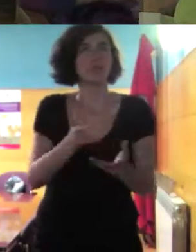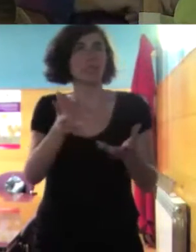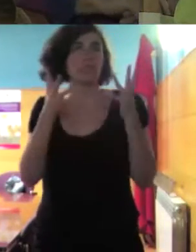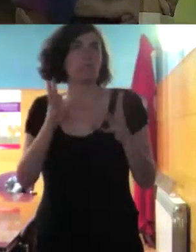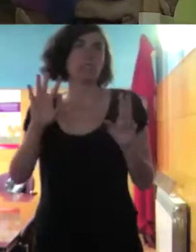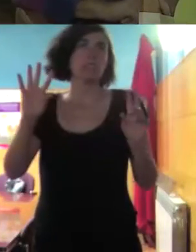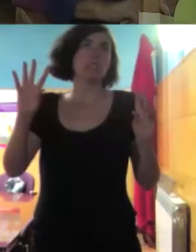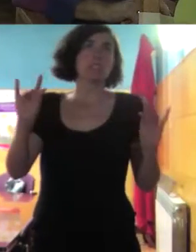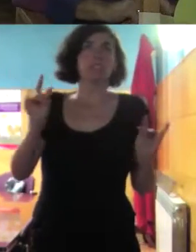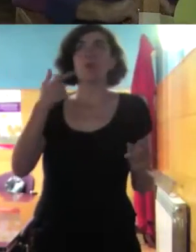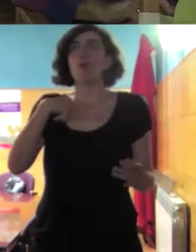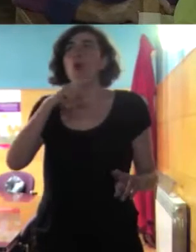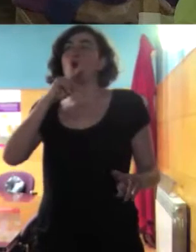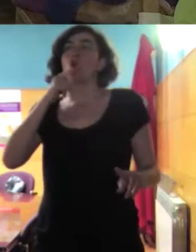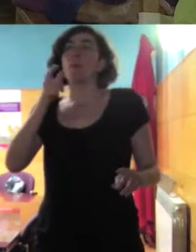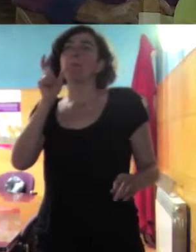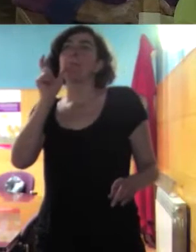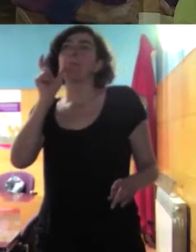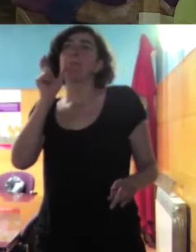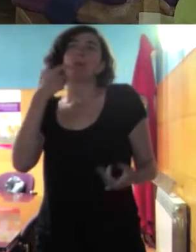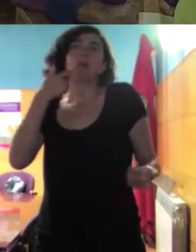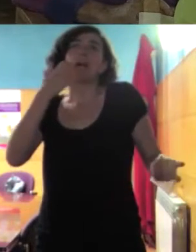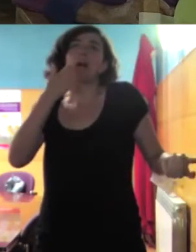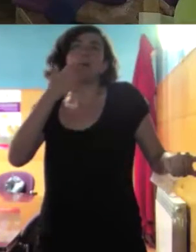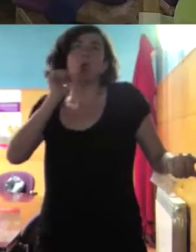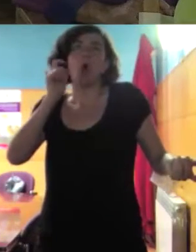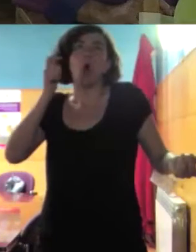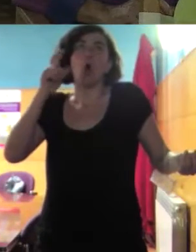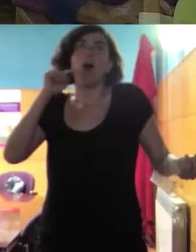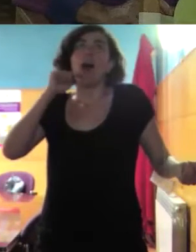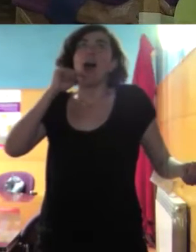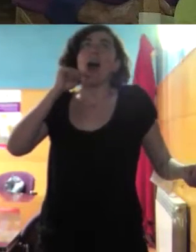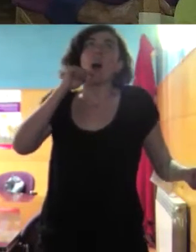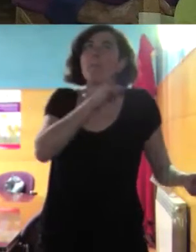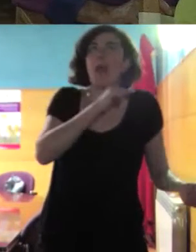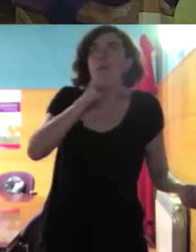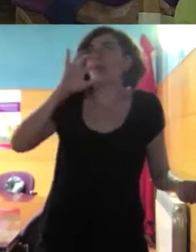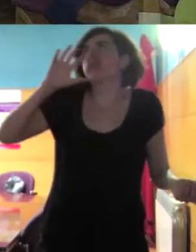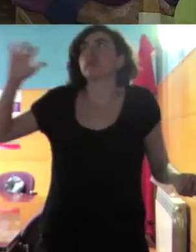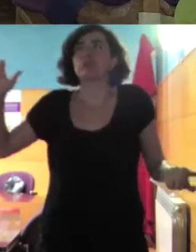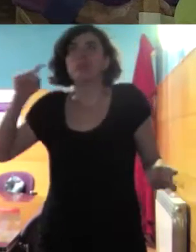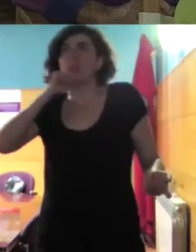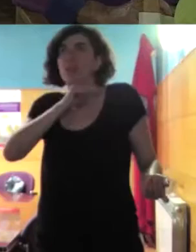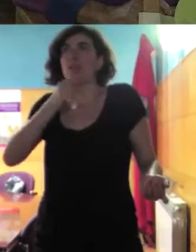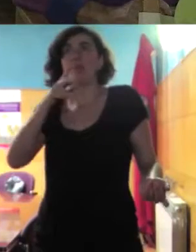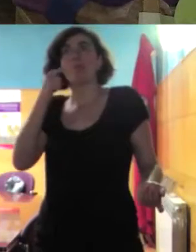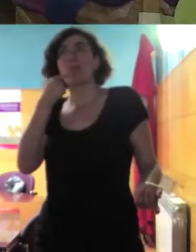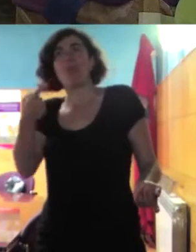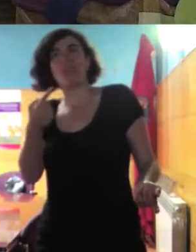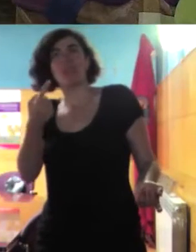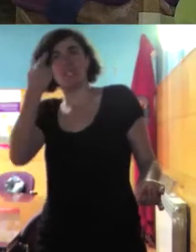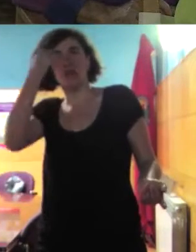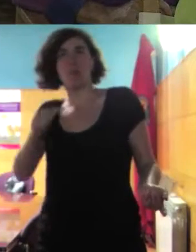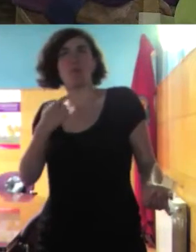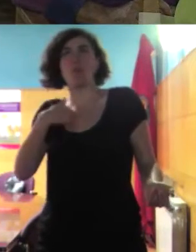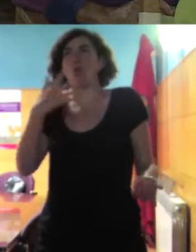Sostakovich pero no sabemos pronunciar no sé cualquier nombre africano o así ¿no? o entonces o